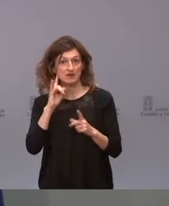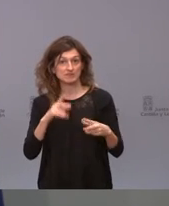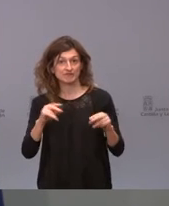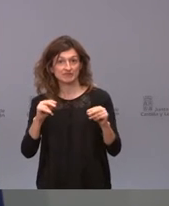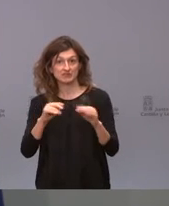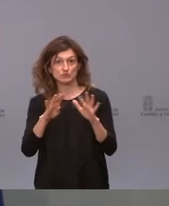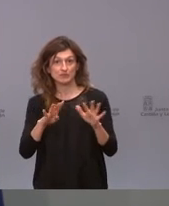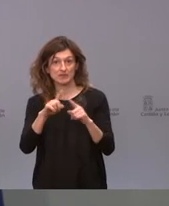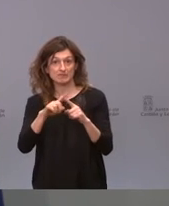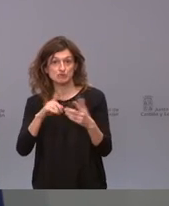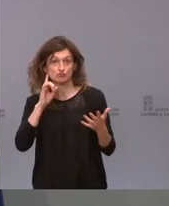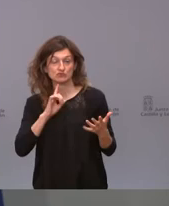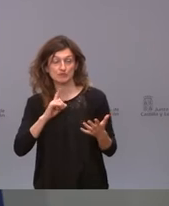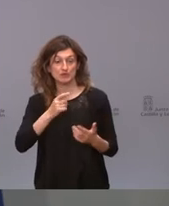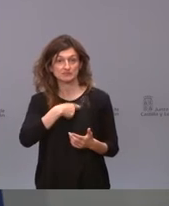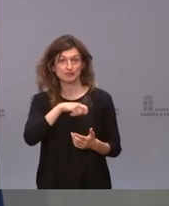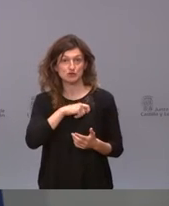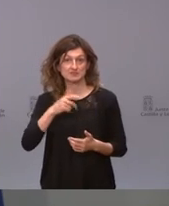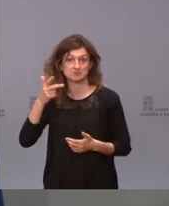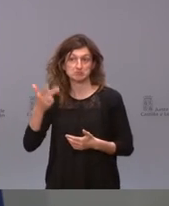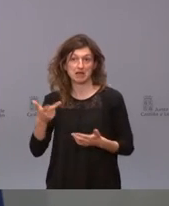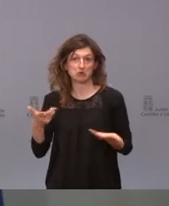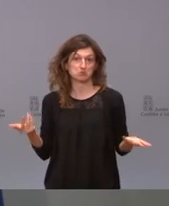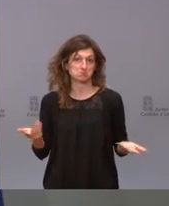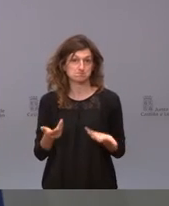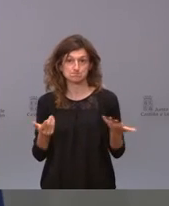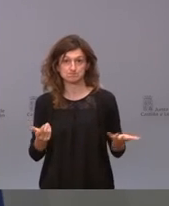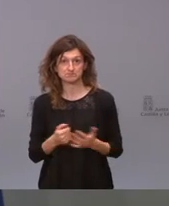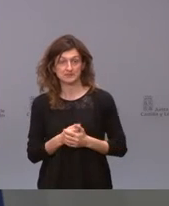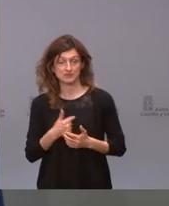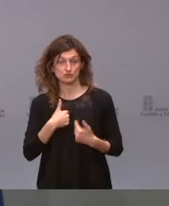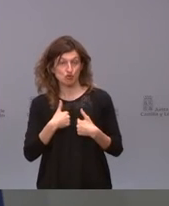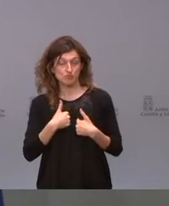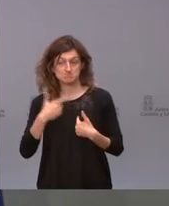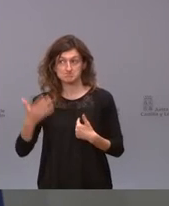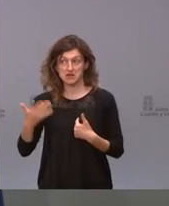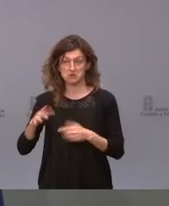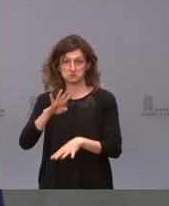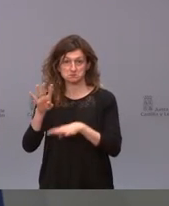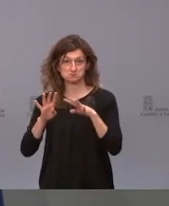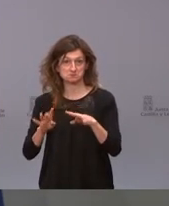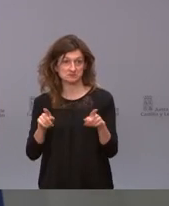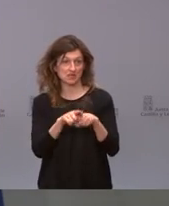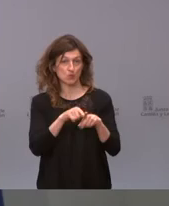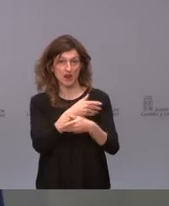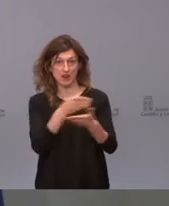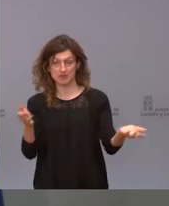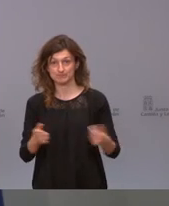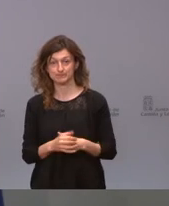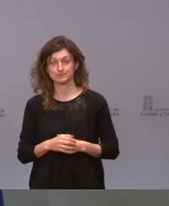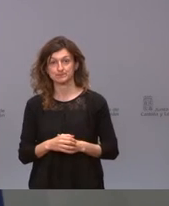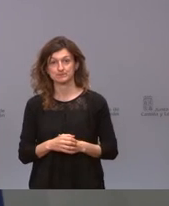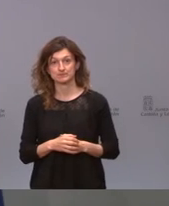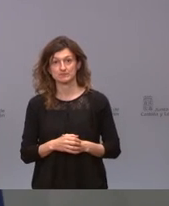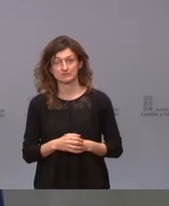para los españoles tienen el valor que tienen y para este que les habla el mismo valor que para la media de los españoles yo